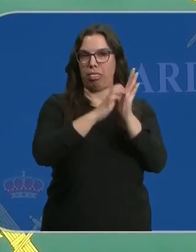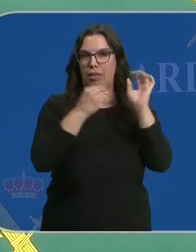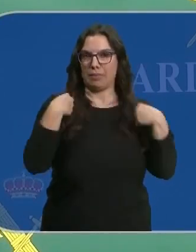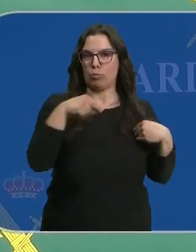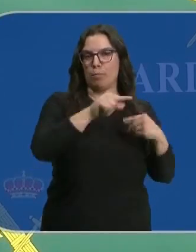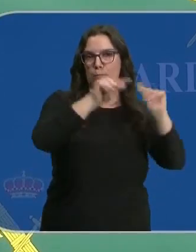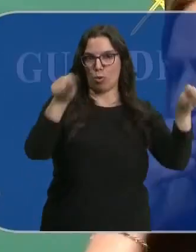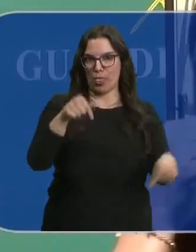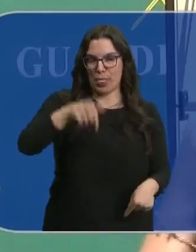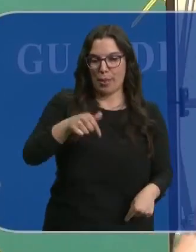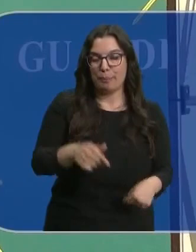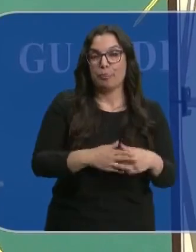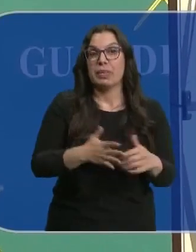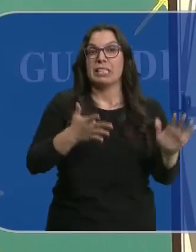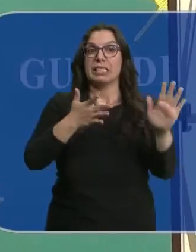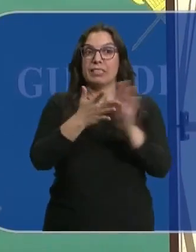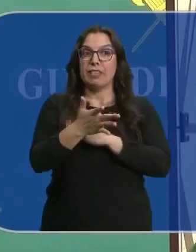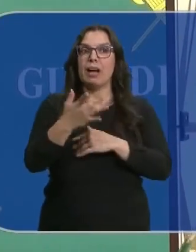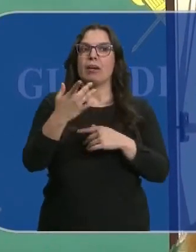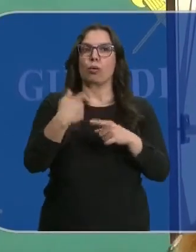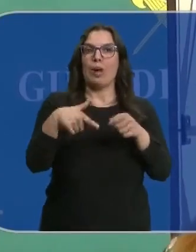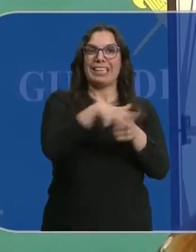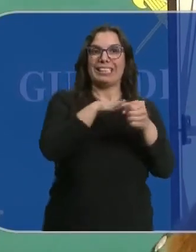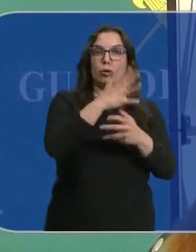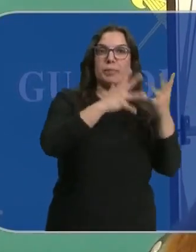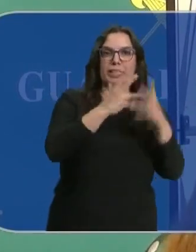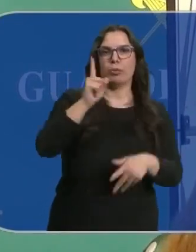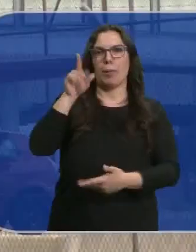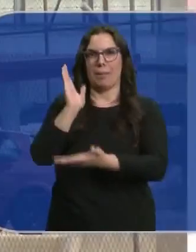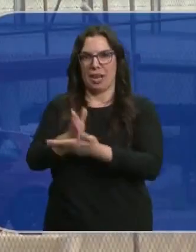precisamente en esta provincia. Son ilícitos administrativos y penales.